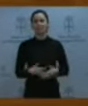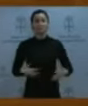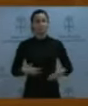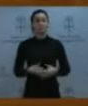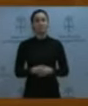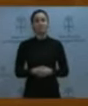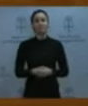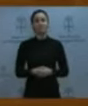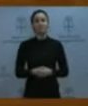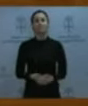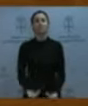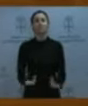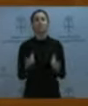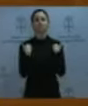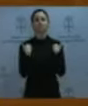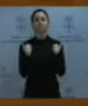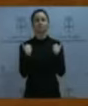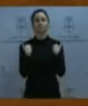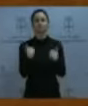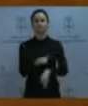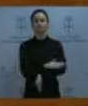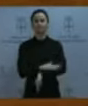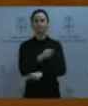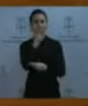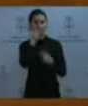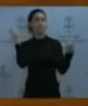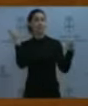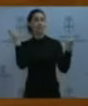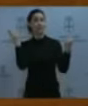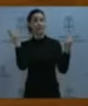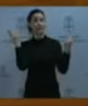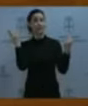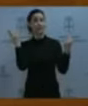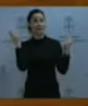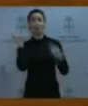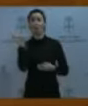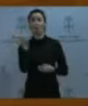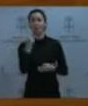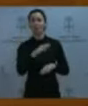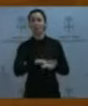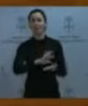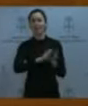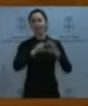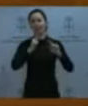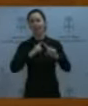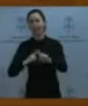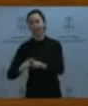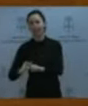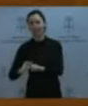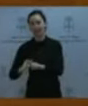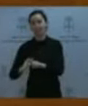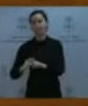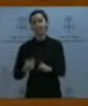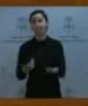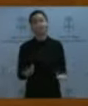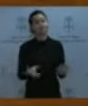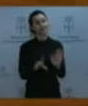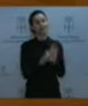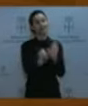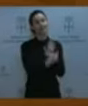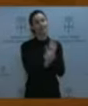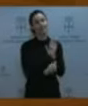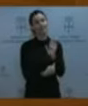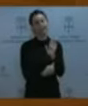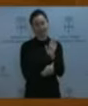tiene la potestad la administración pública, las administraciones públicas para aplicar coeficientes, la ley, dice el Tribunal